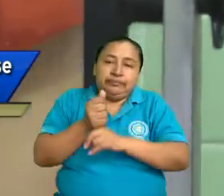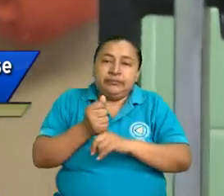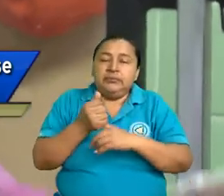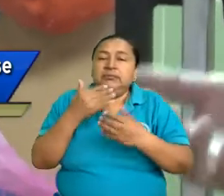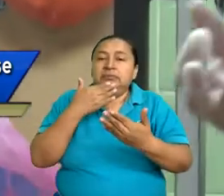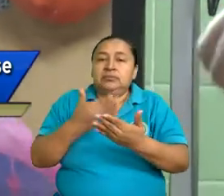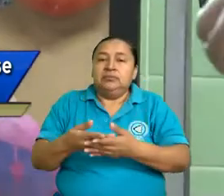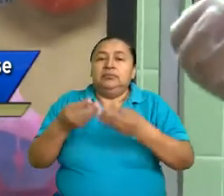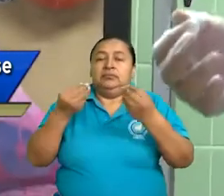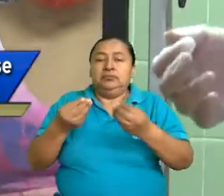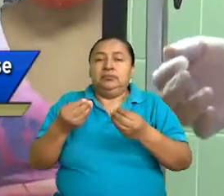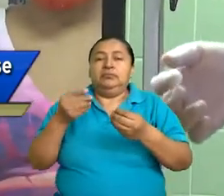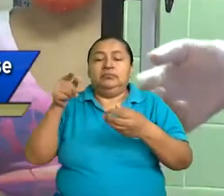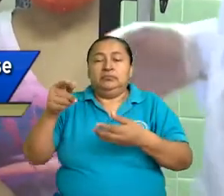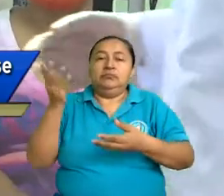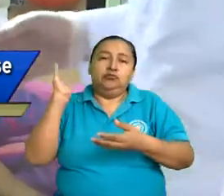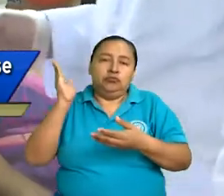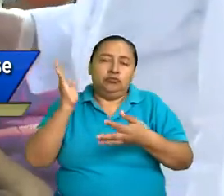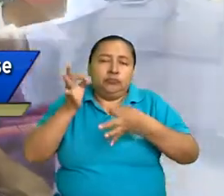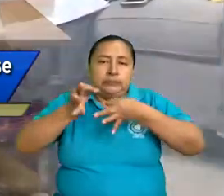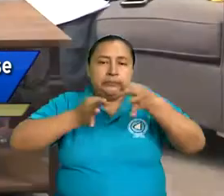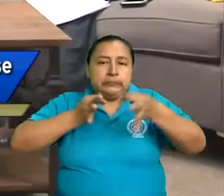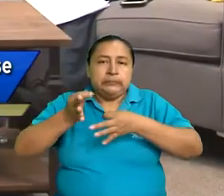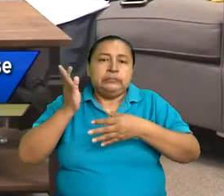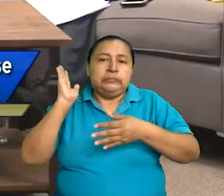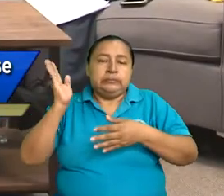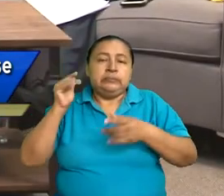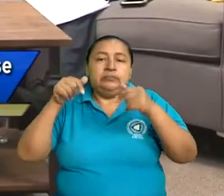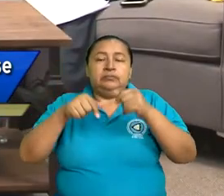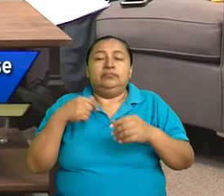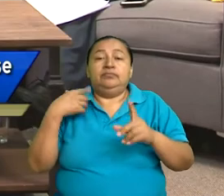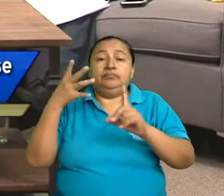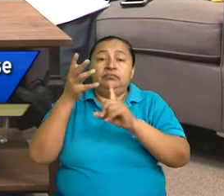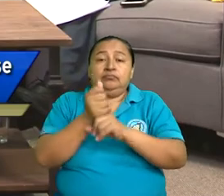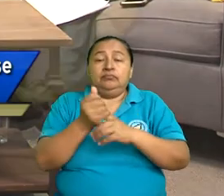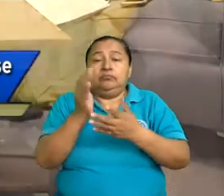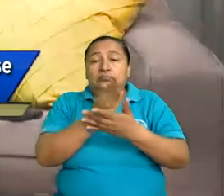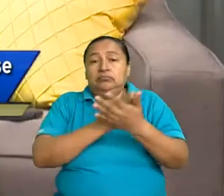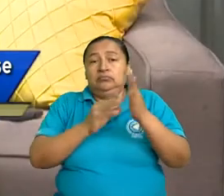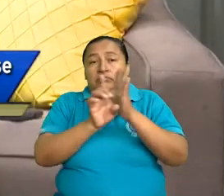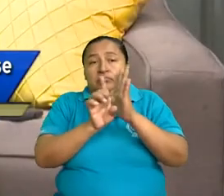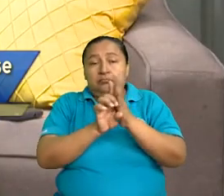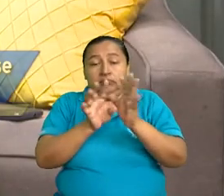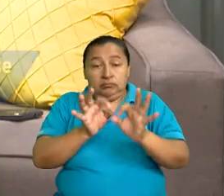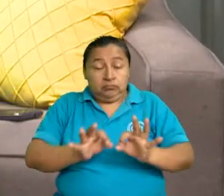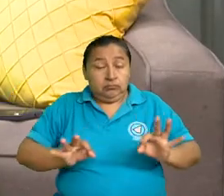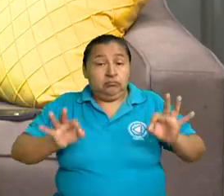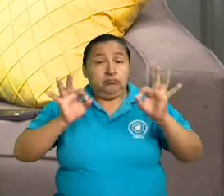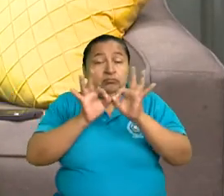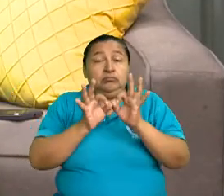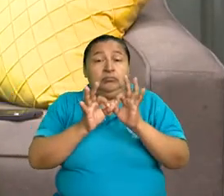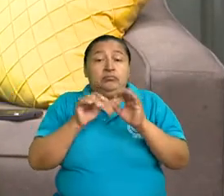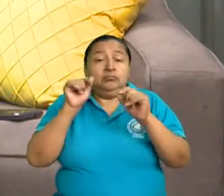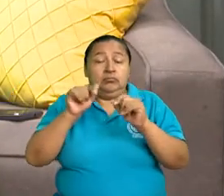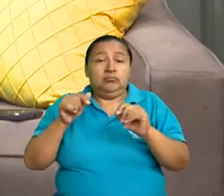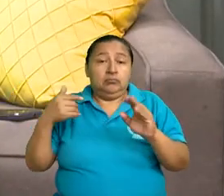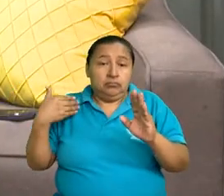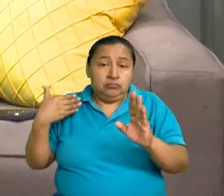muchísimas gracias por esa explicación sobre los alcances de ciertas leyes, que si bien es cierto con esa